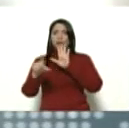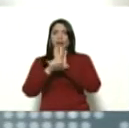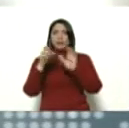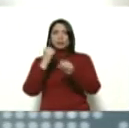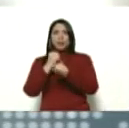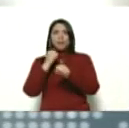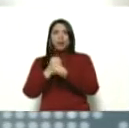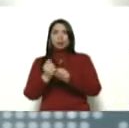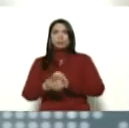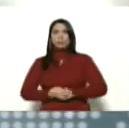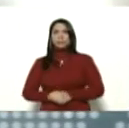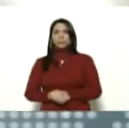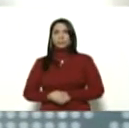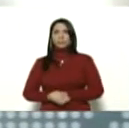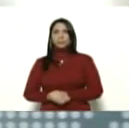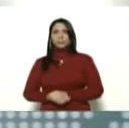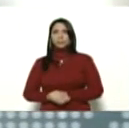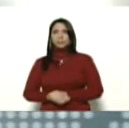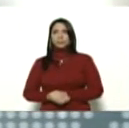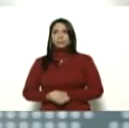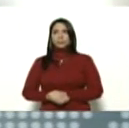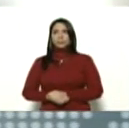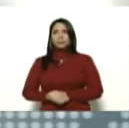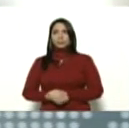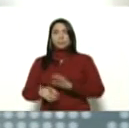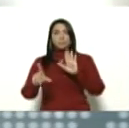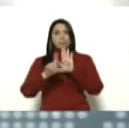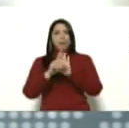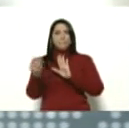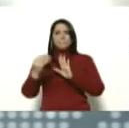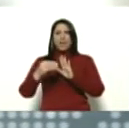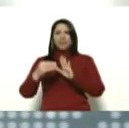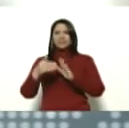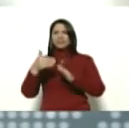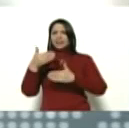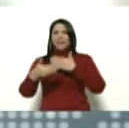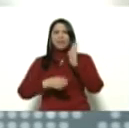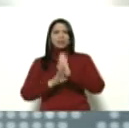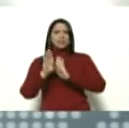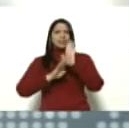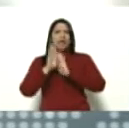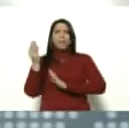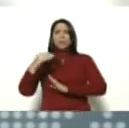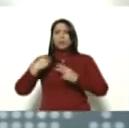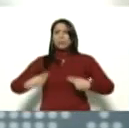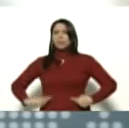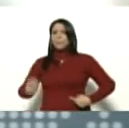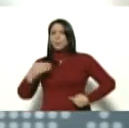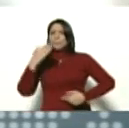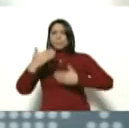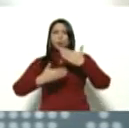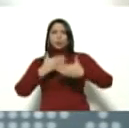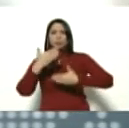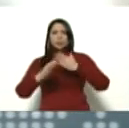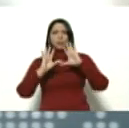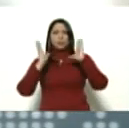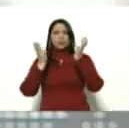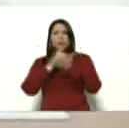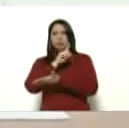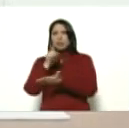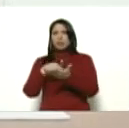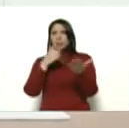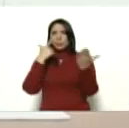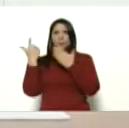orgánica de los trabajadores y las trabajadoras, la ley más avanzada, más humanista, más progresista del mundo entero.